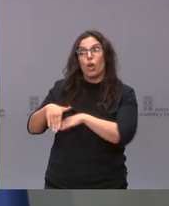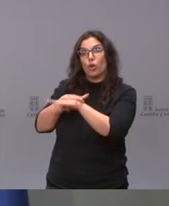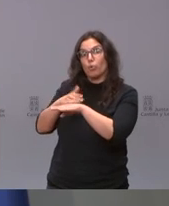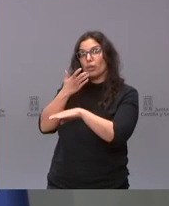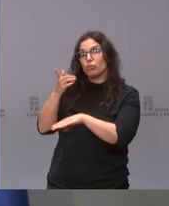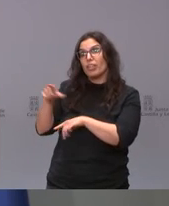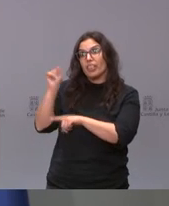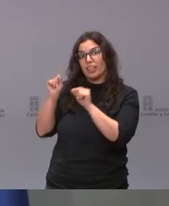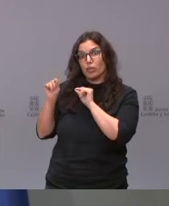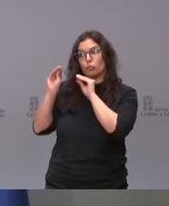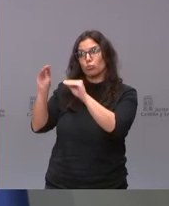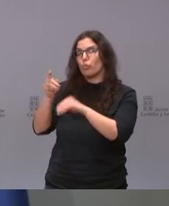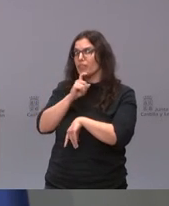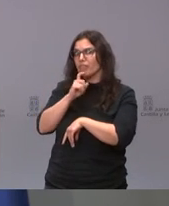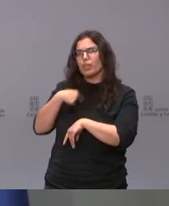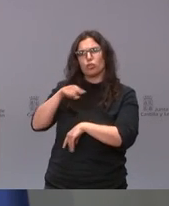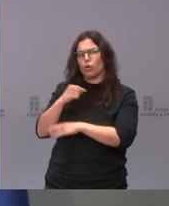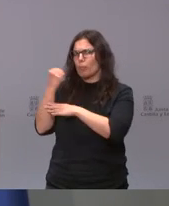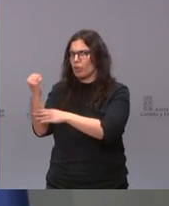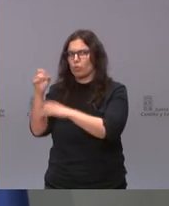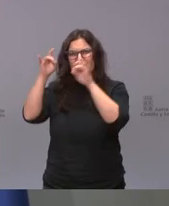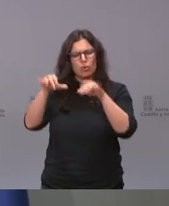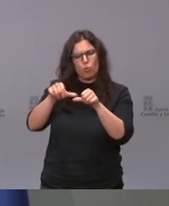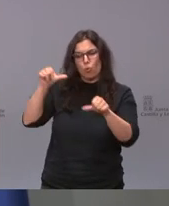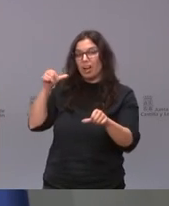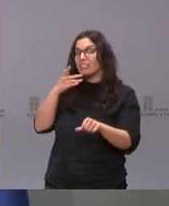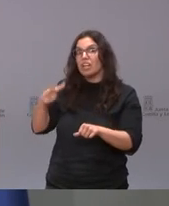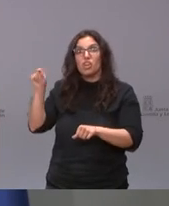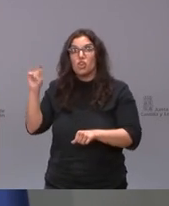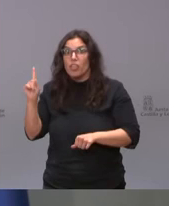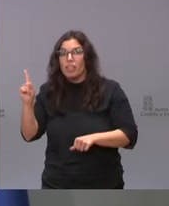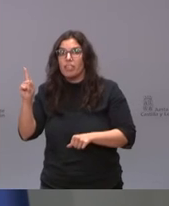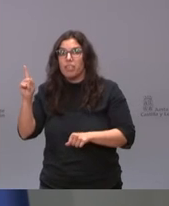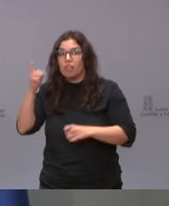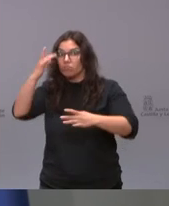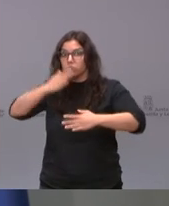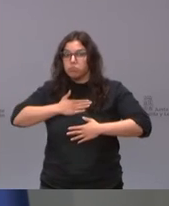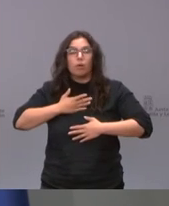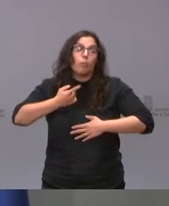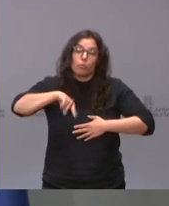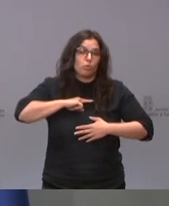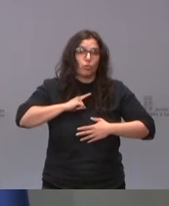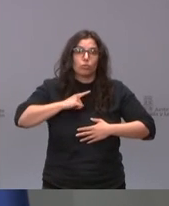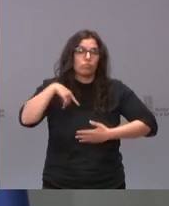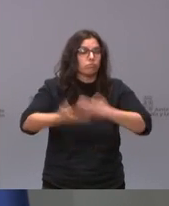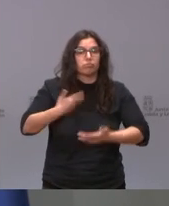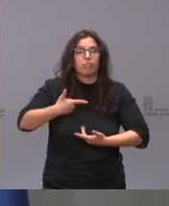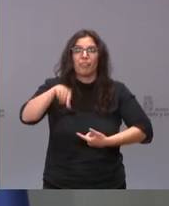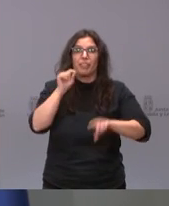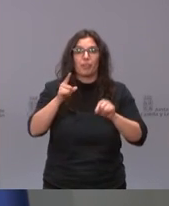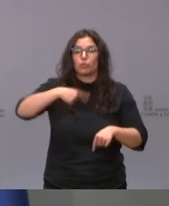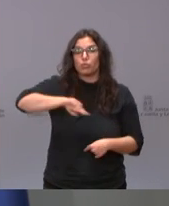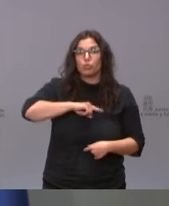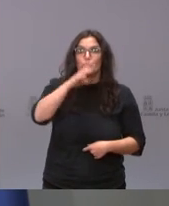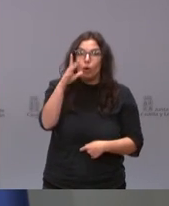decisiones difíciles como hemos hecho siempre pero cuando decida no decidir nosotros vamos a seguir tomando decisiones porque nos